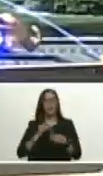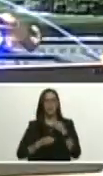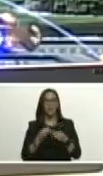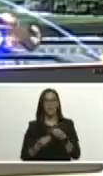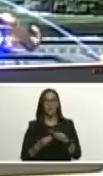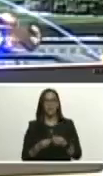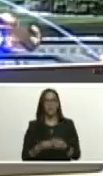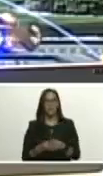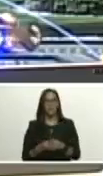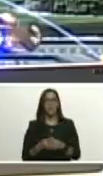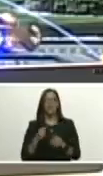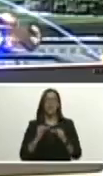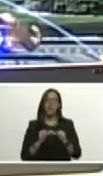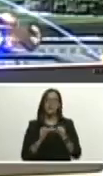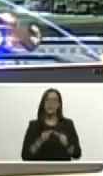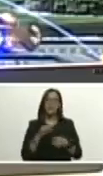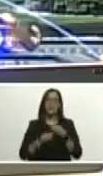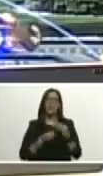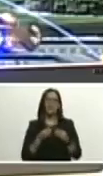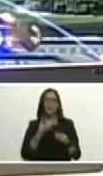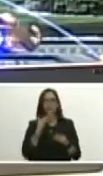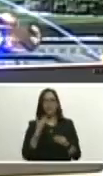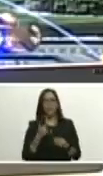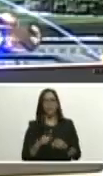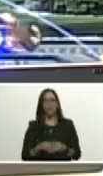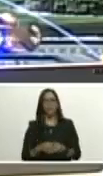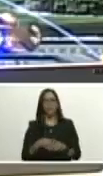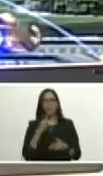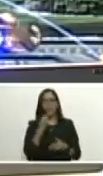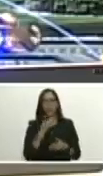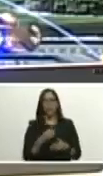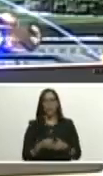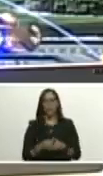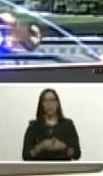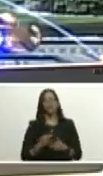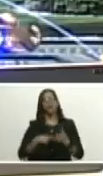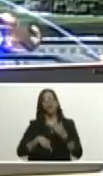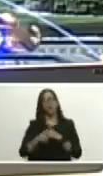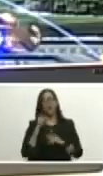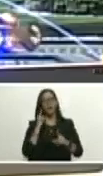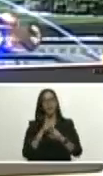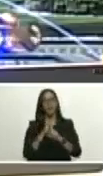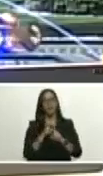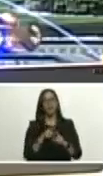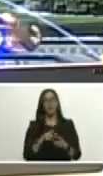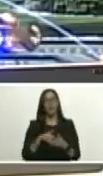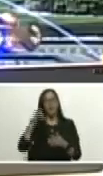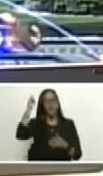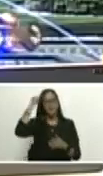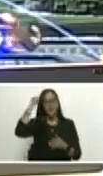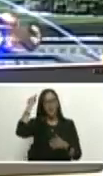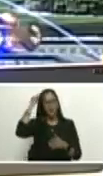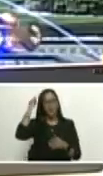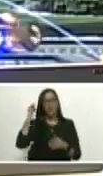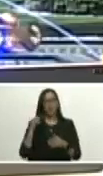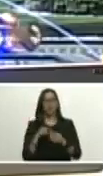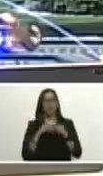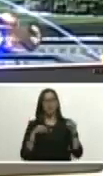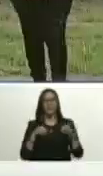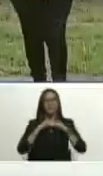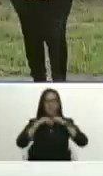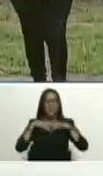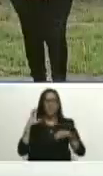y lo vamos a seguir haciendo cada vez mejor bueno nos vamos directo al Yaracuy tierra sagrada de la patria